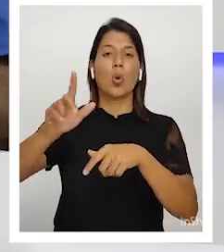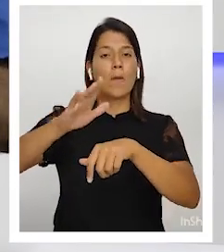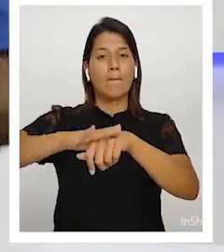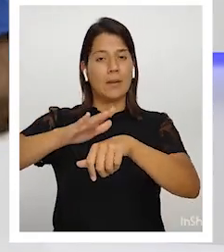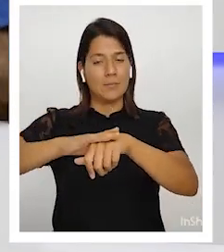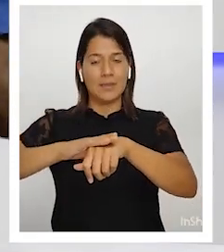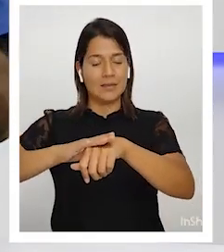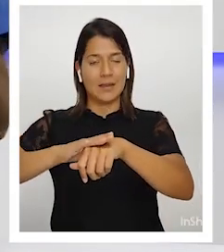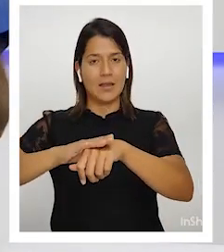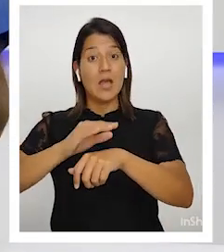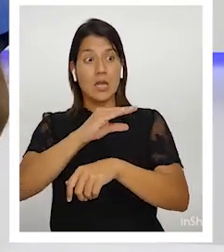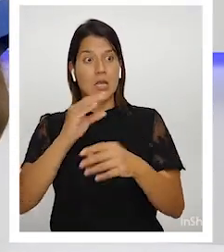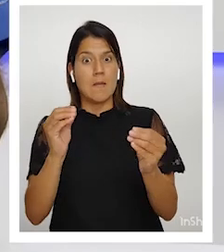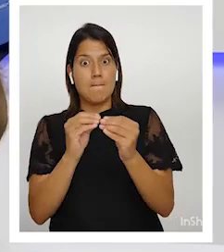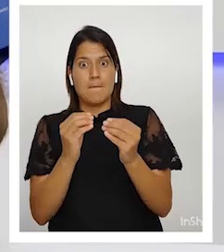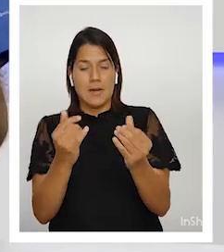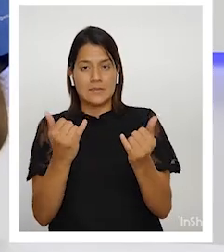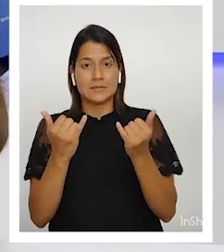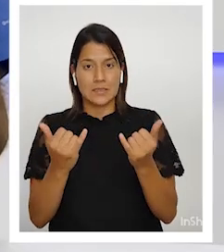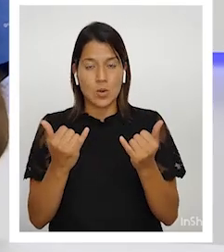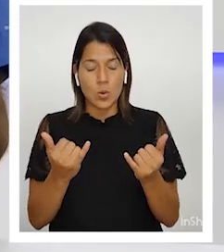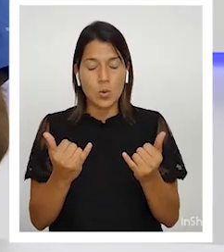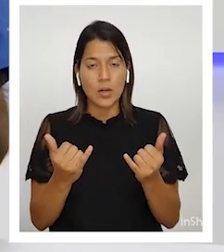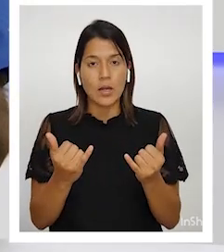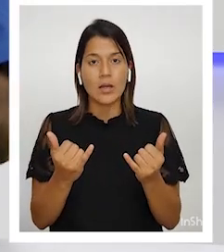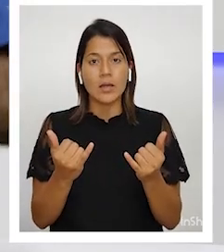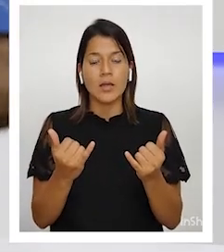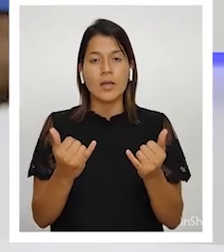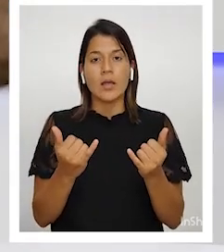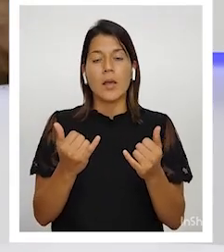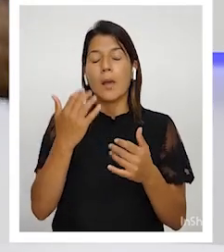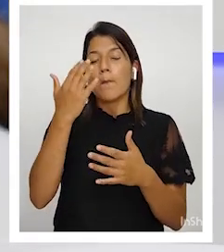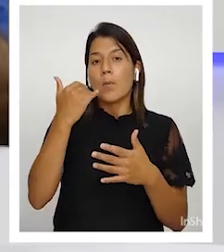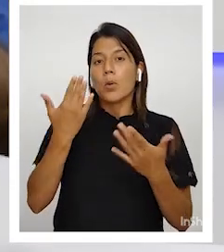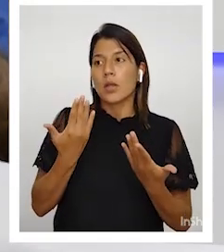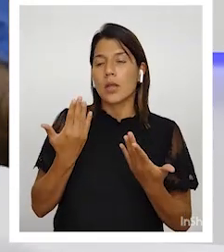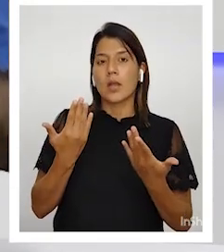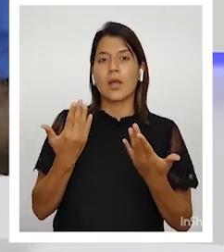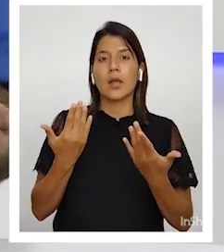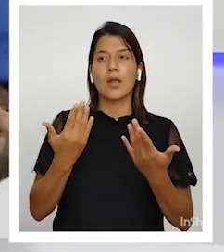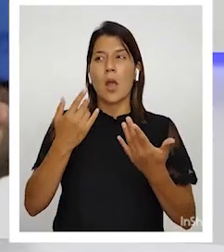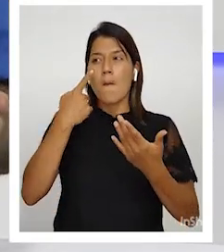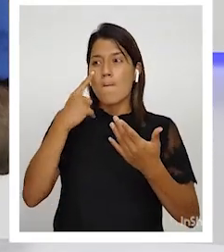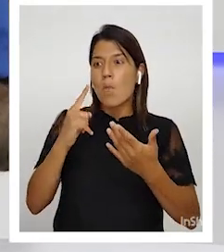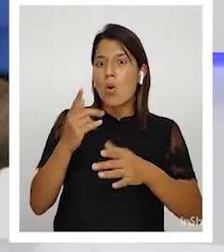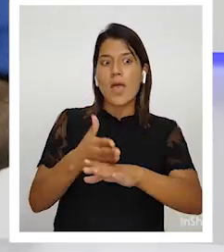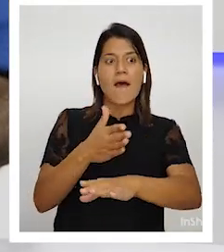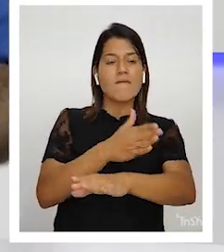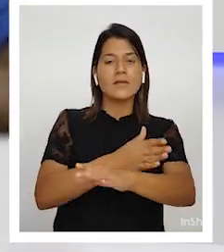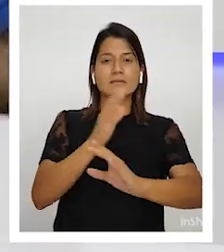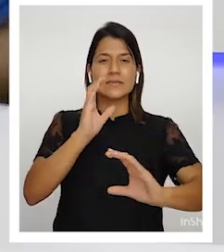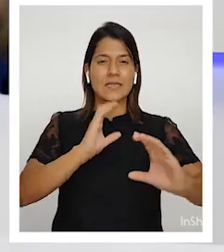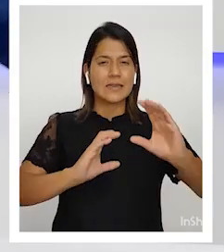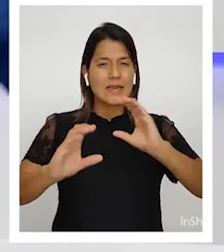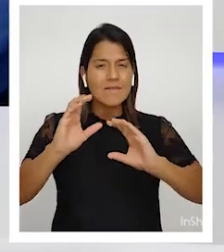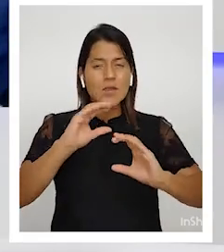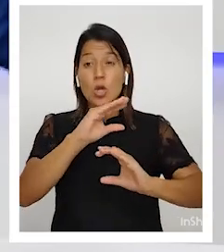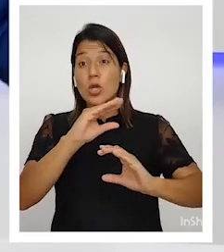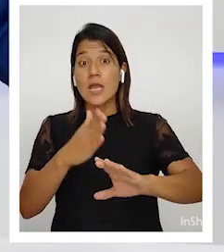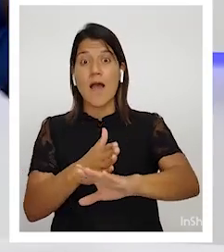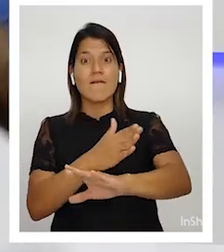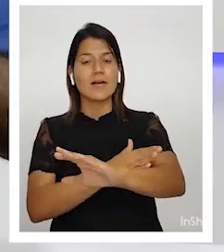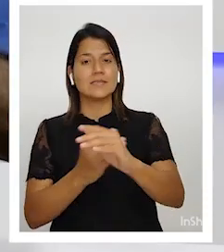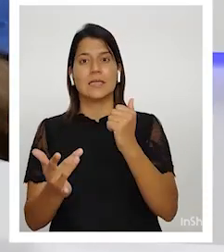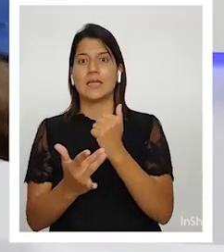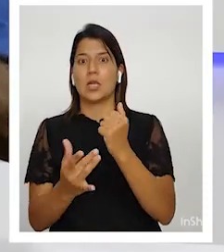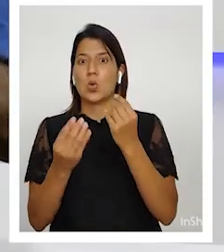y sobre todo en esta época donde los adelantos científicos y técnicos son